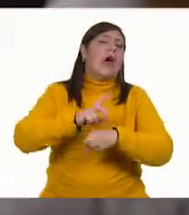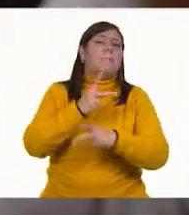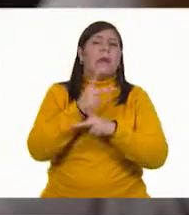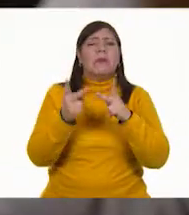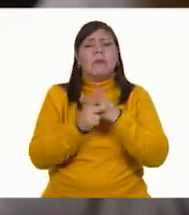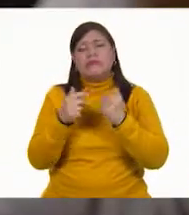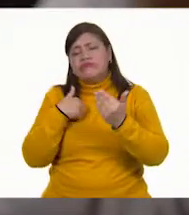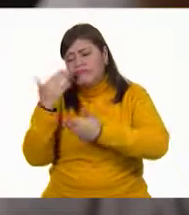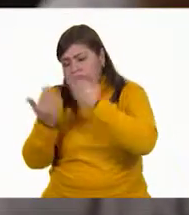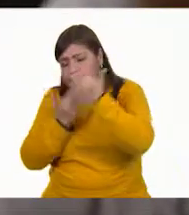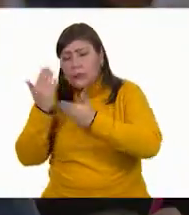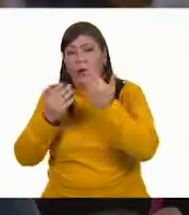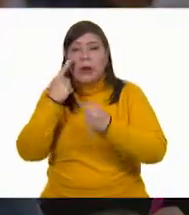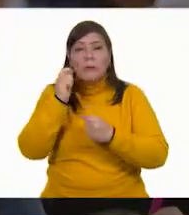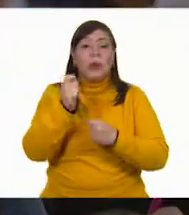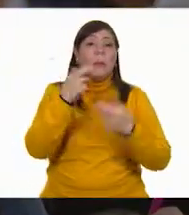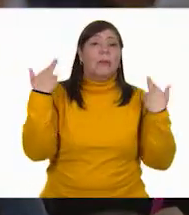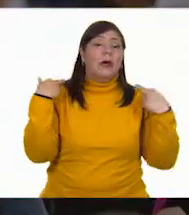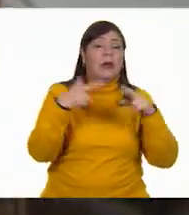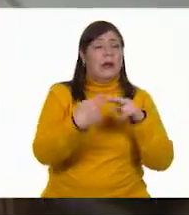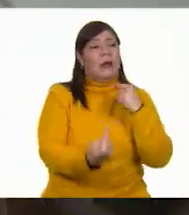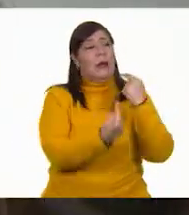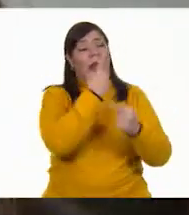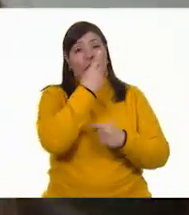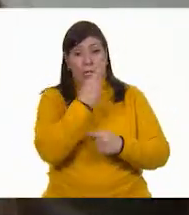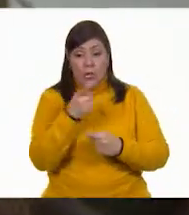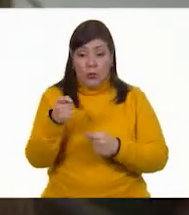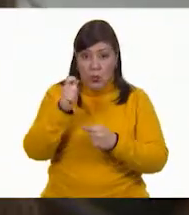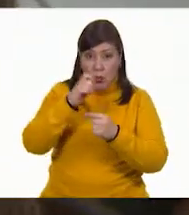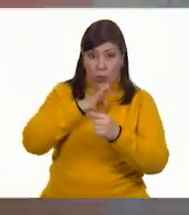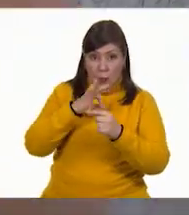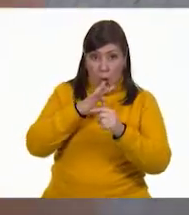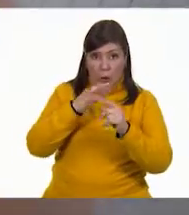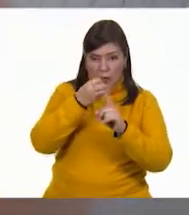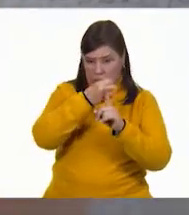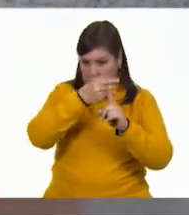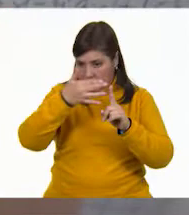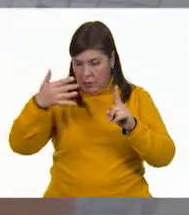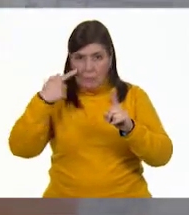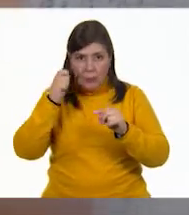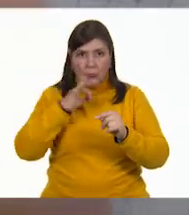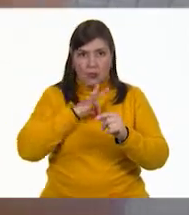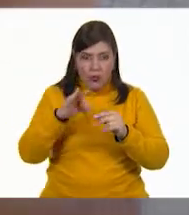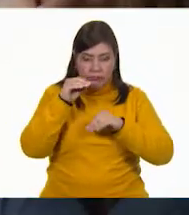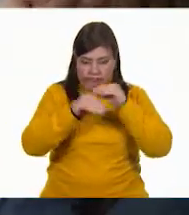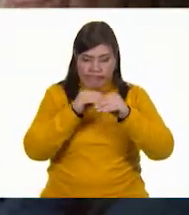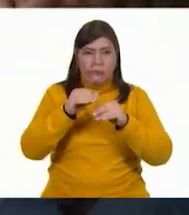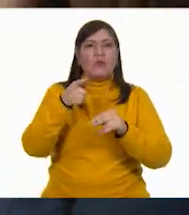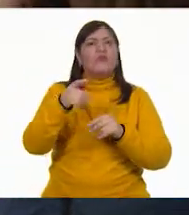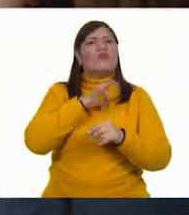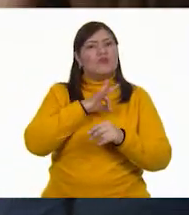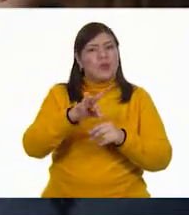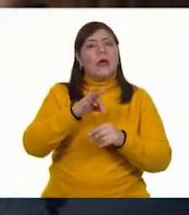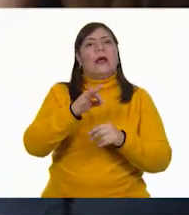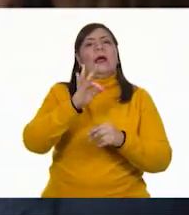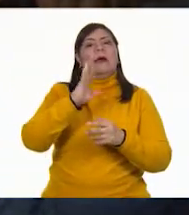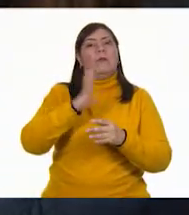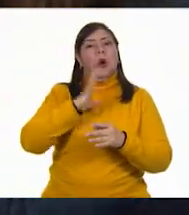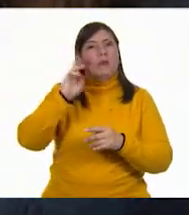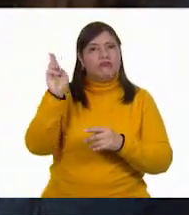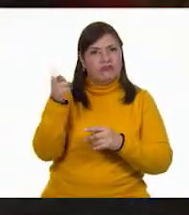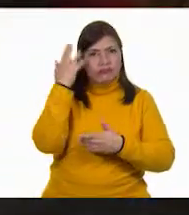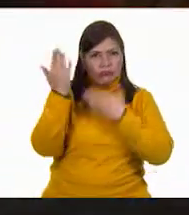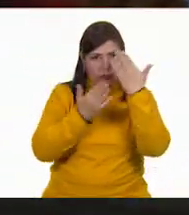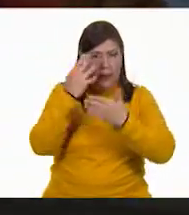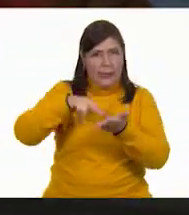maestro nos retó a resolver un algoritmo y nos dijo, si alguien lo puede resolver, debería considerar una carrera en ingeniería. Yo lo